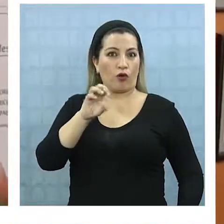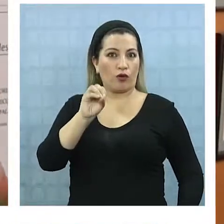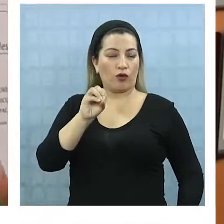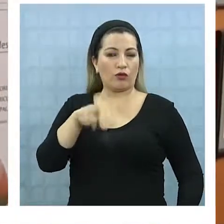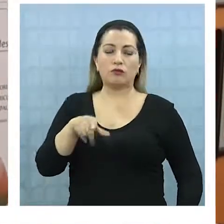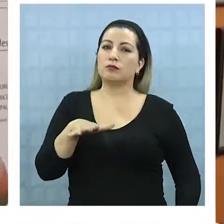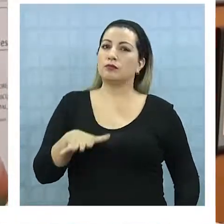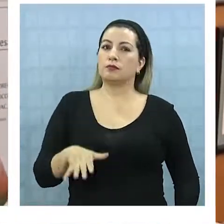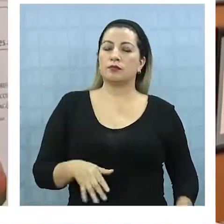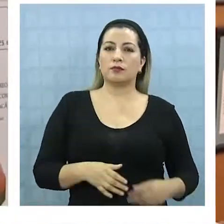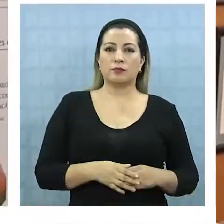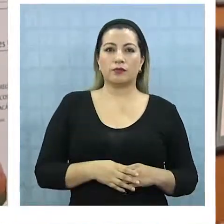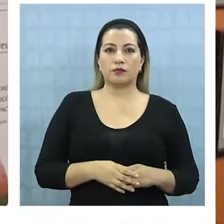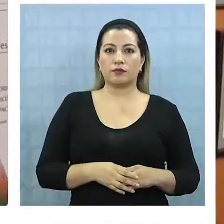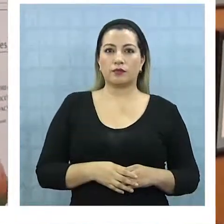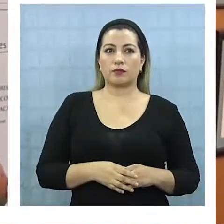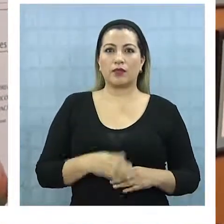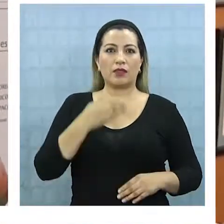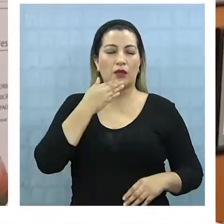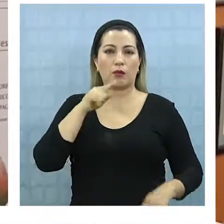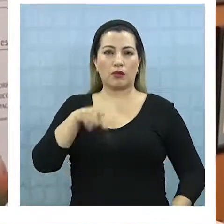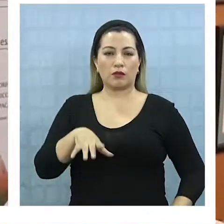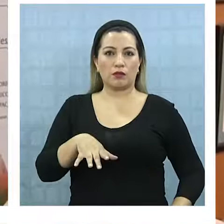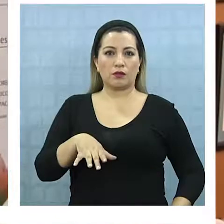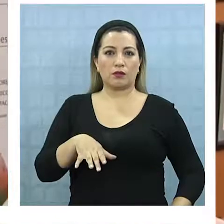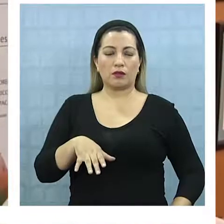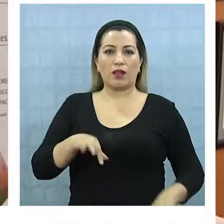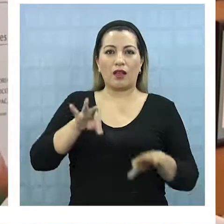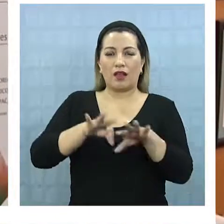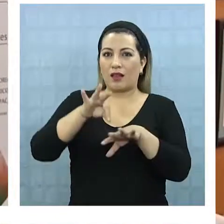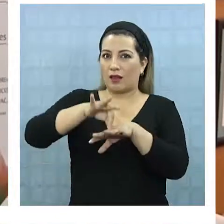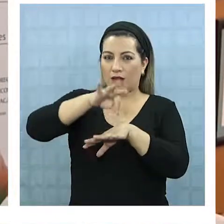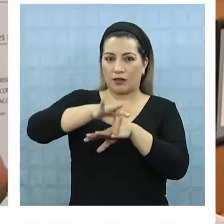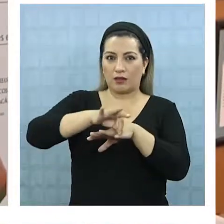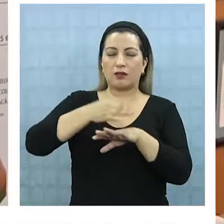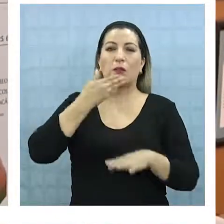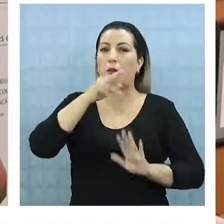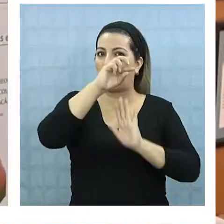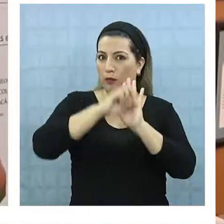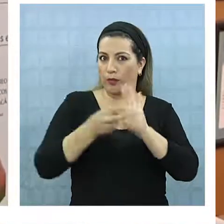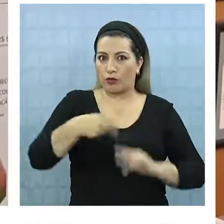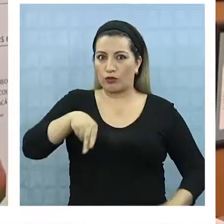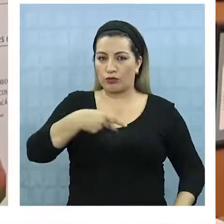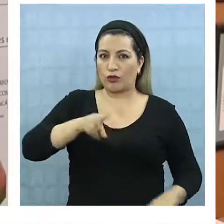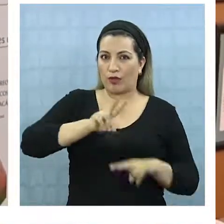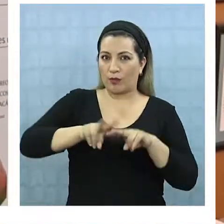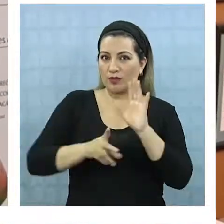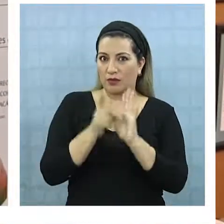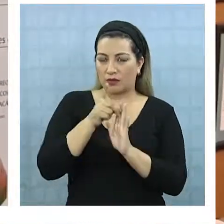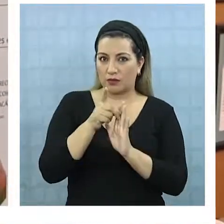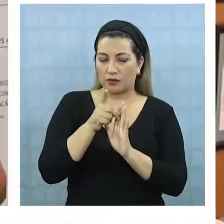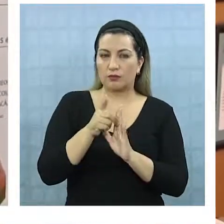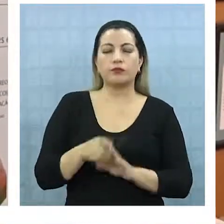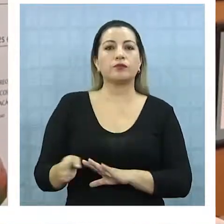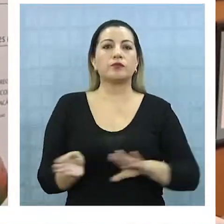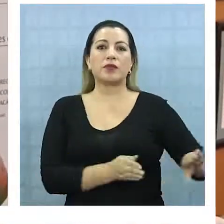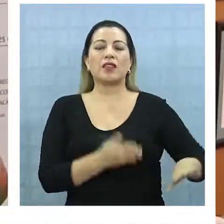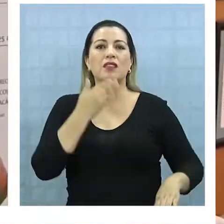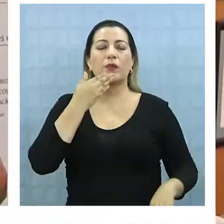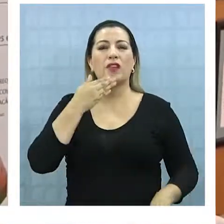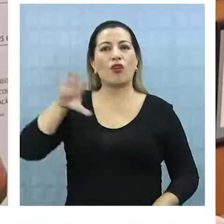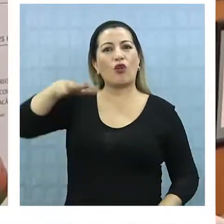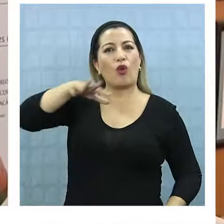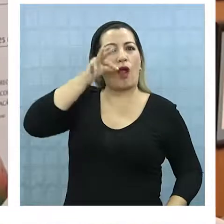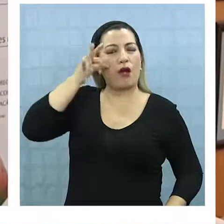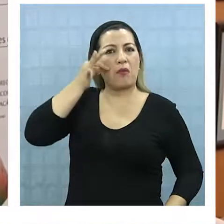detrimentales para los cultivos, especialmente para el proyecto que estamos desarrollando. Ahora, respecto del